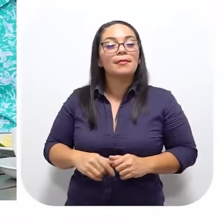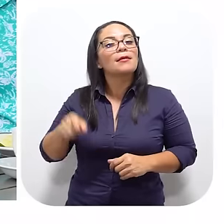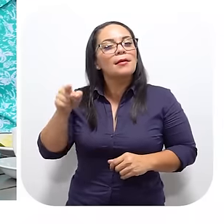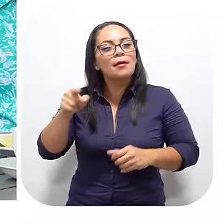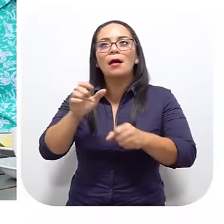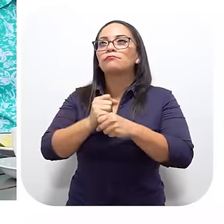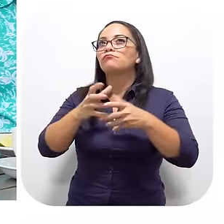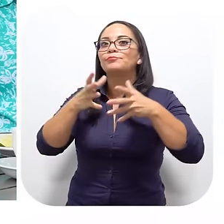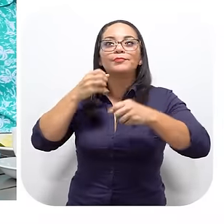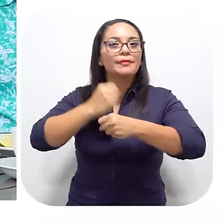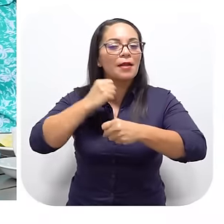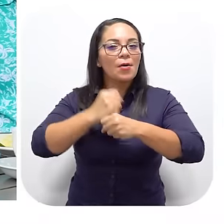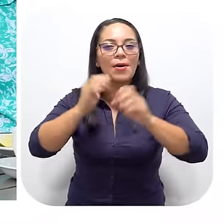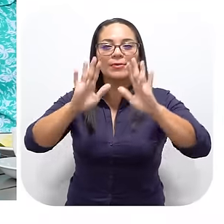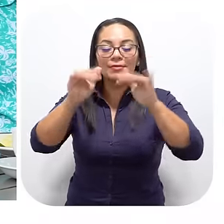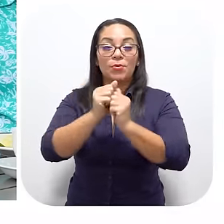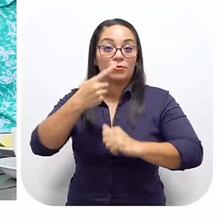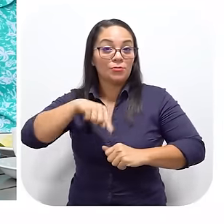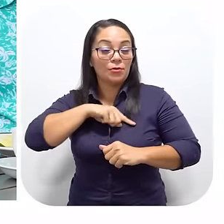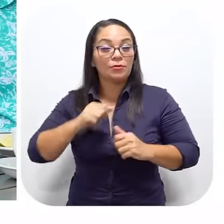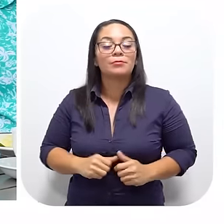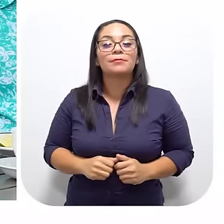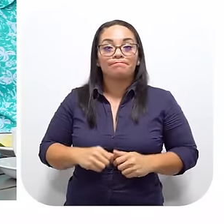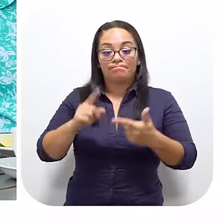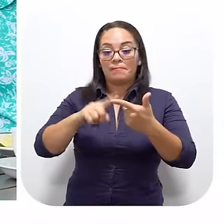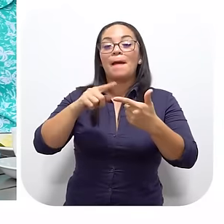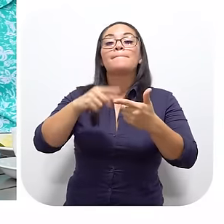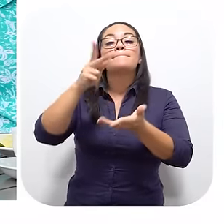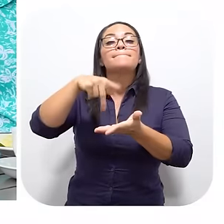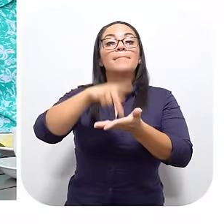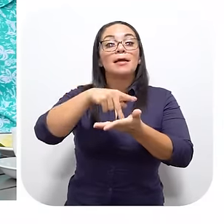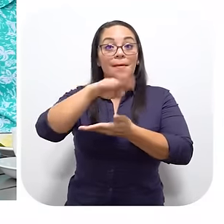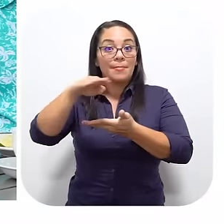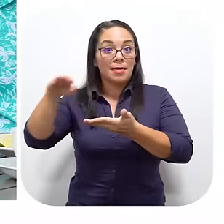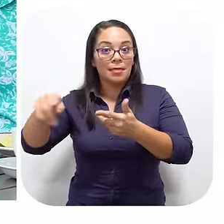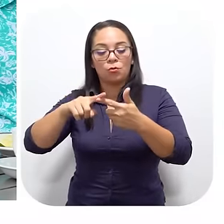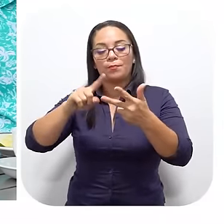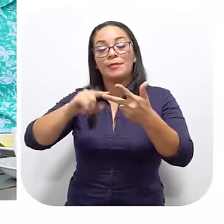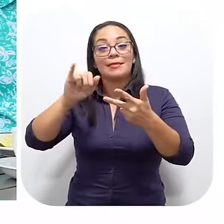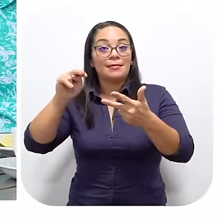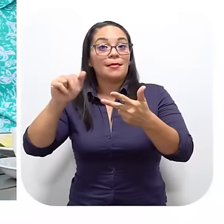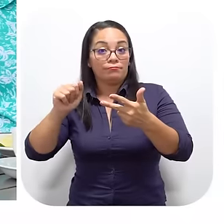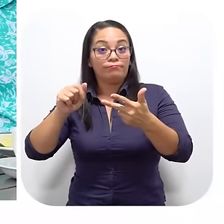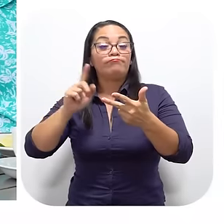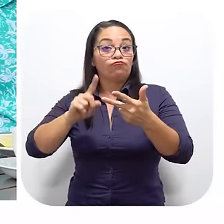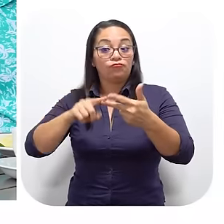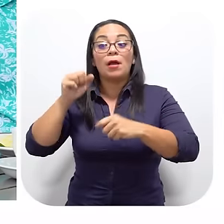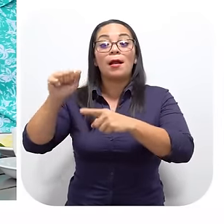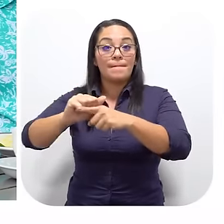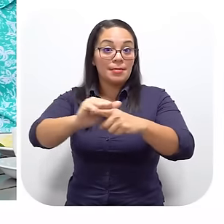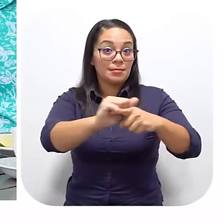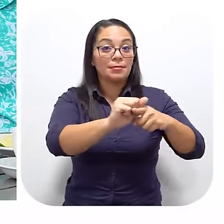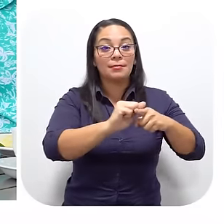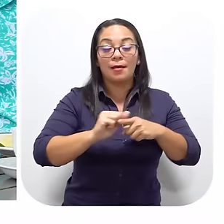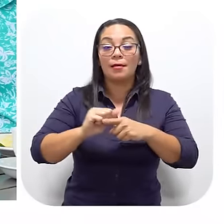Este Ha hecho un gran trabajo Con nosotros El Parque Marino También Y el INA ¿Verdad?